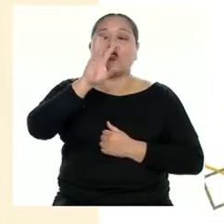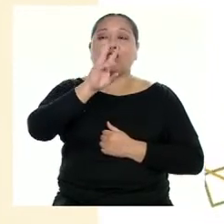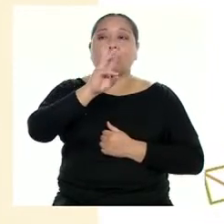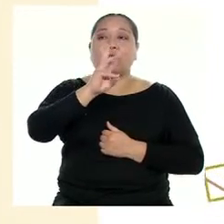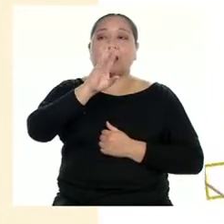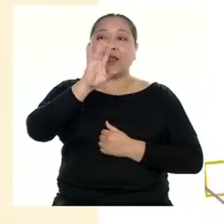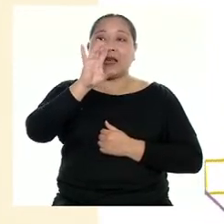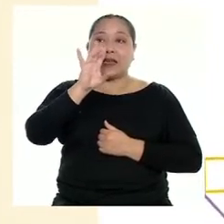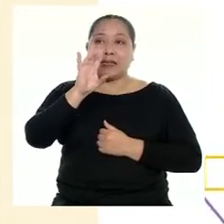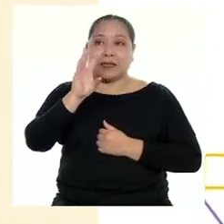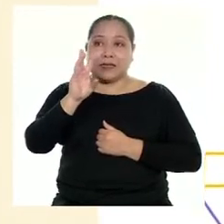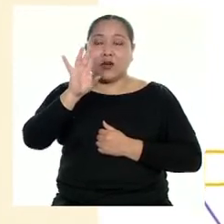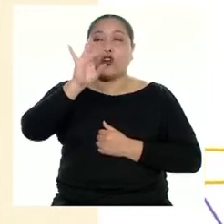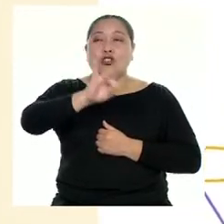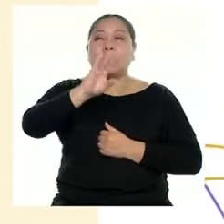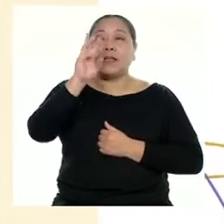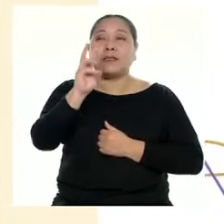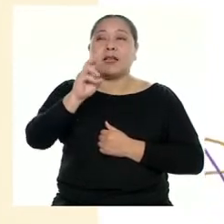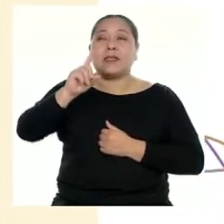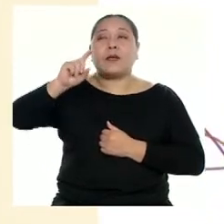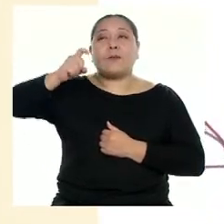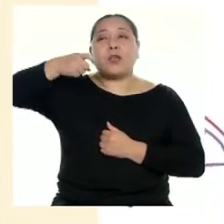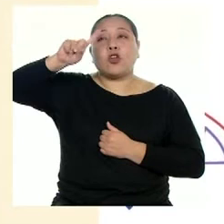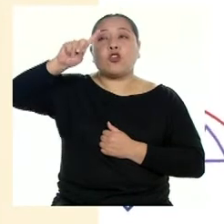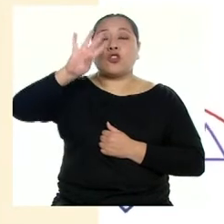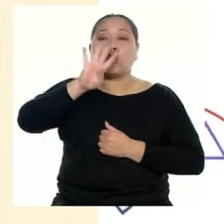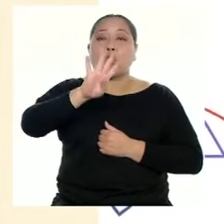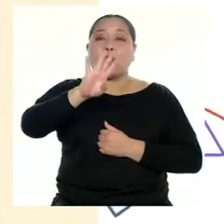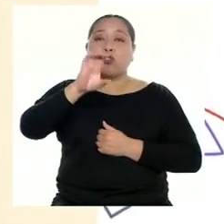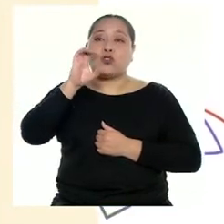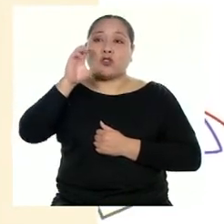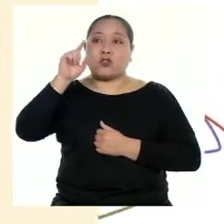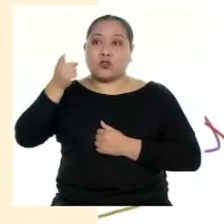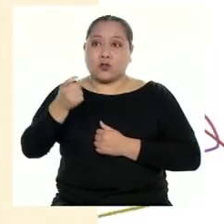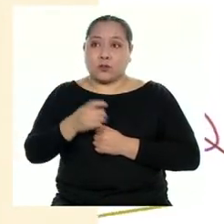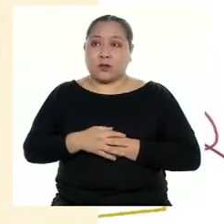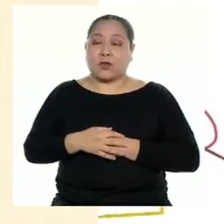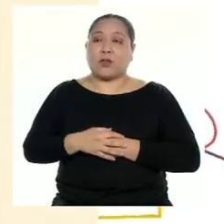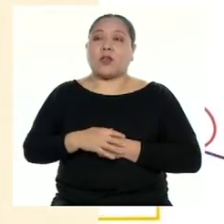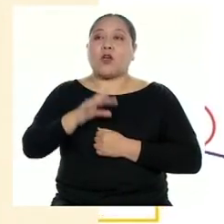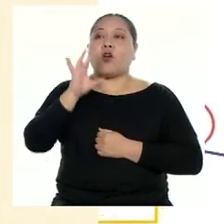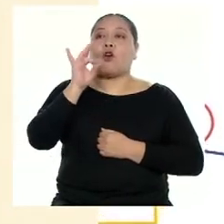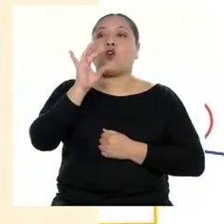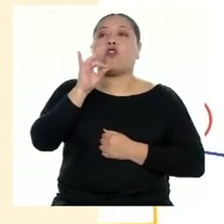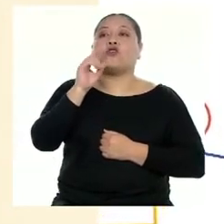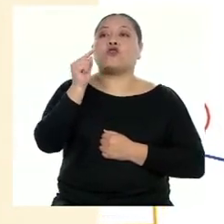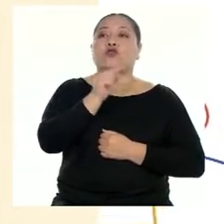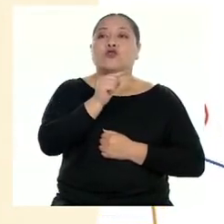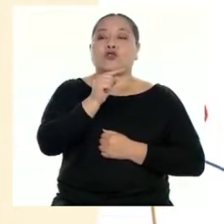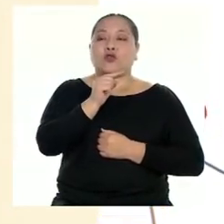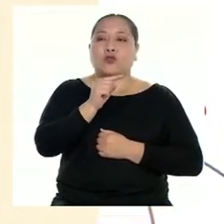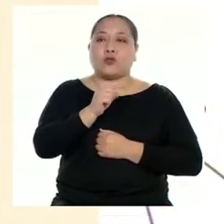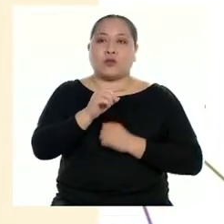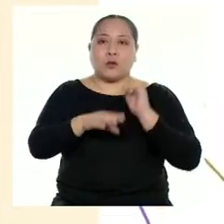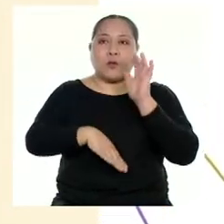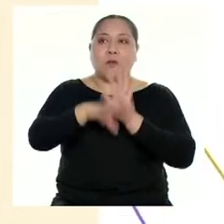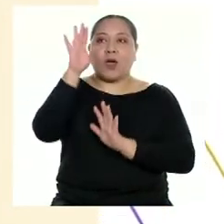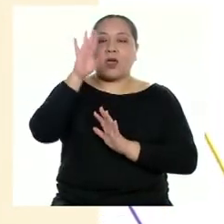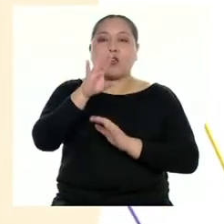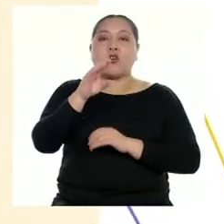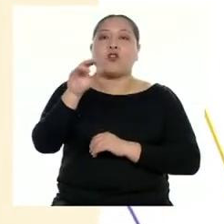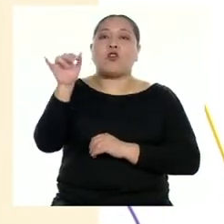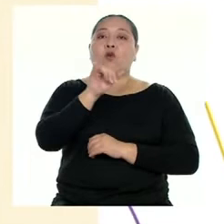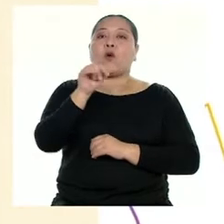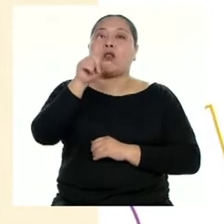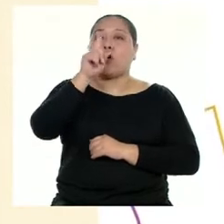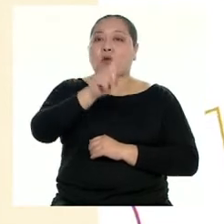.400.000 vemos que el coeficiente 8 que cumple con la condición por ser mayor o igual a